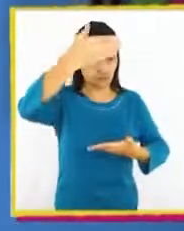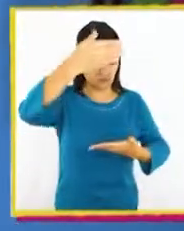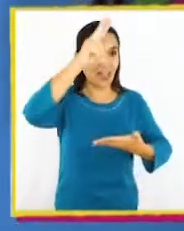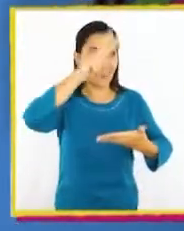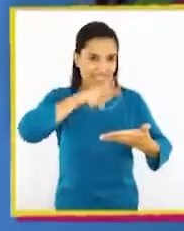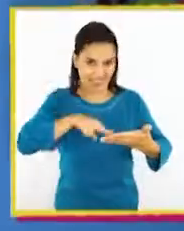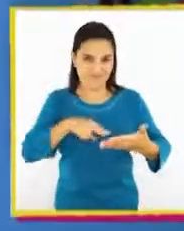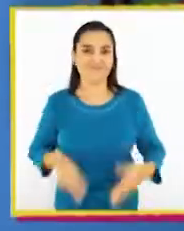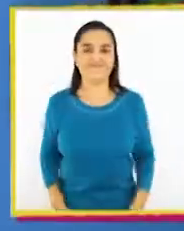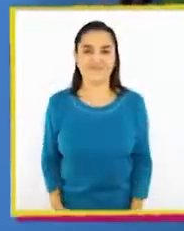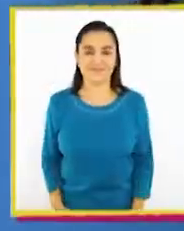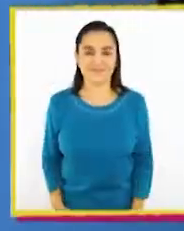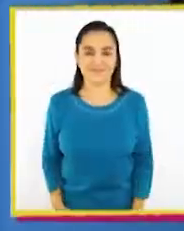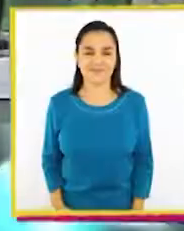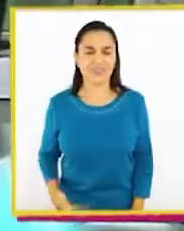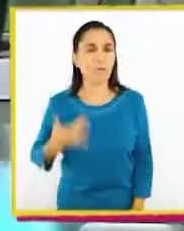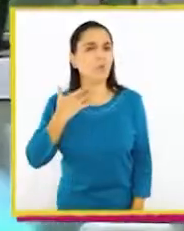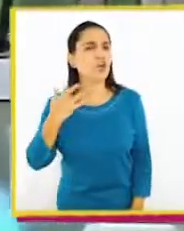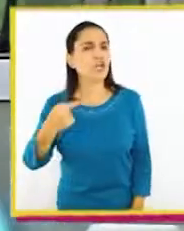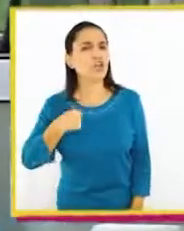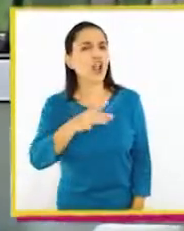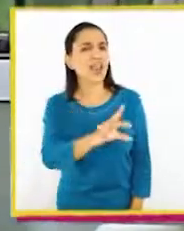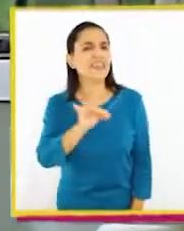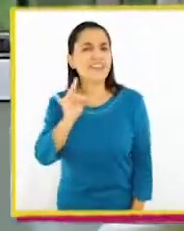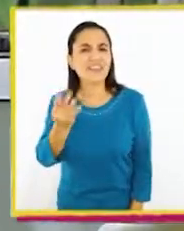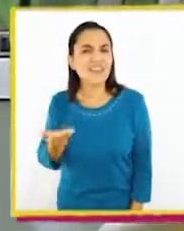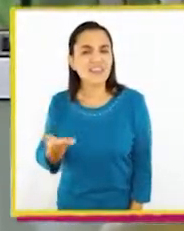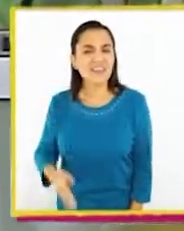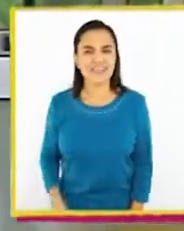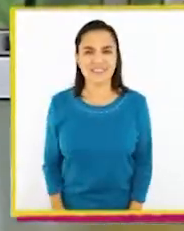diario. ¿Por qué creen que lo elegí?